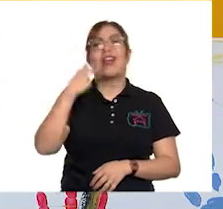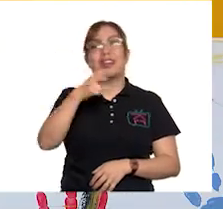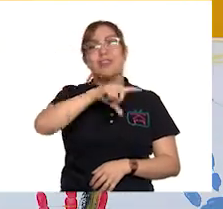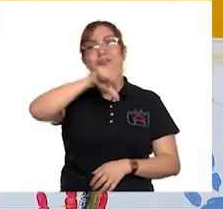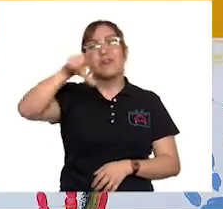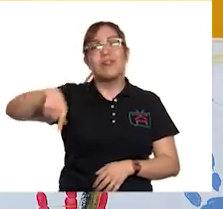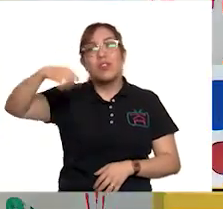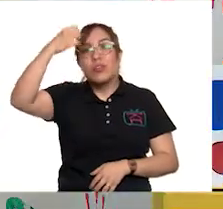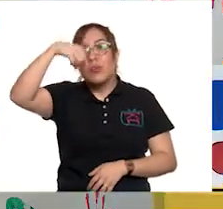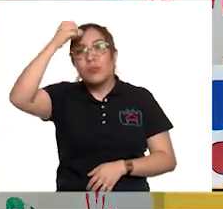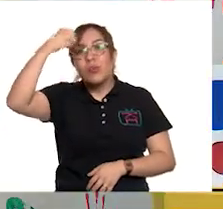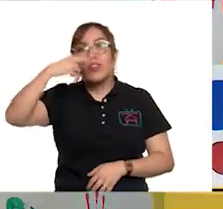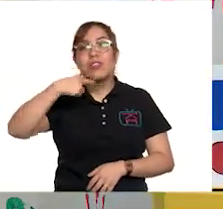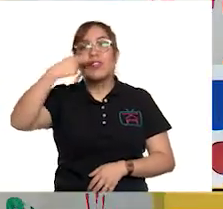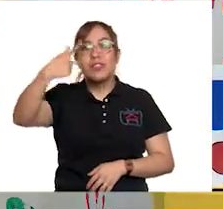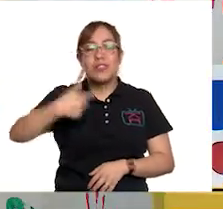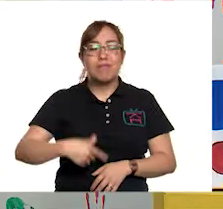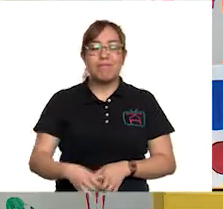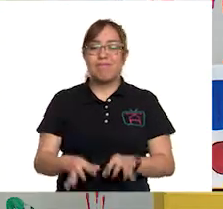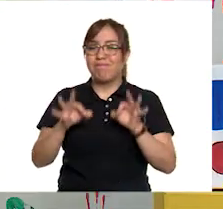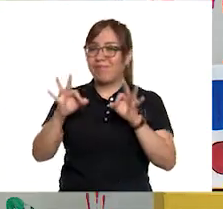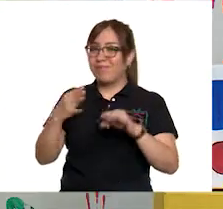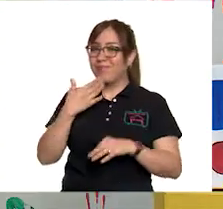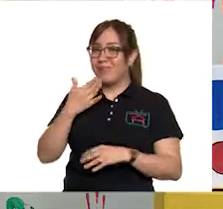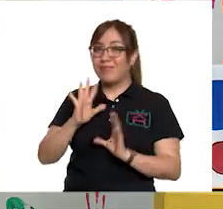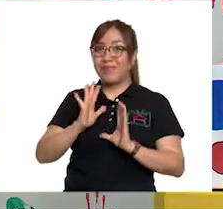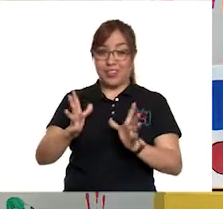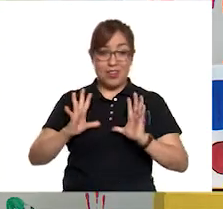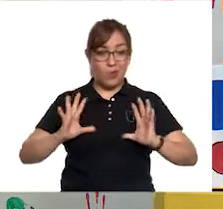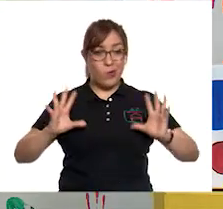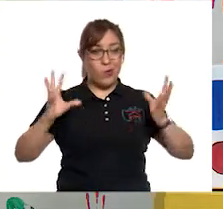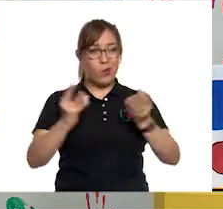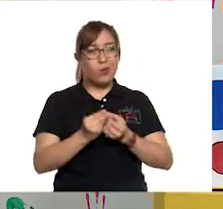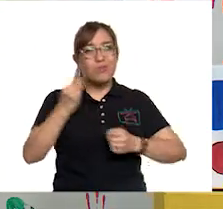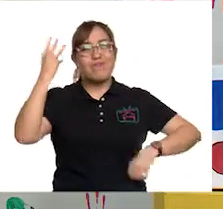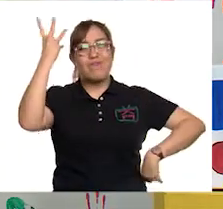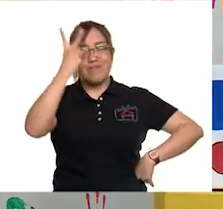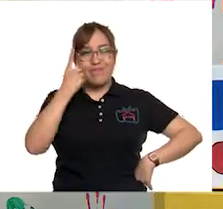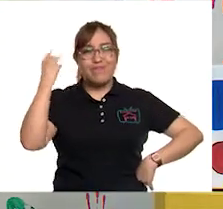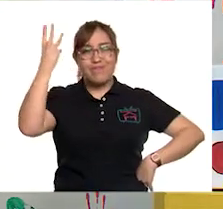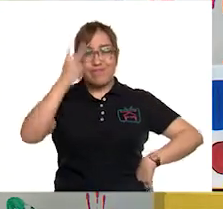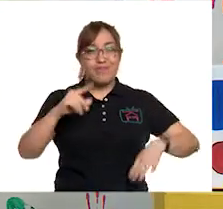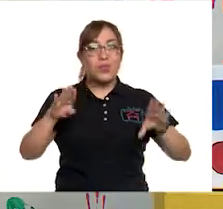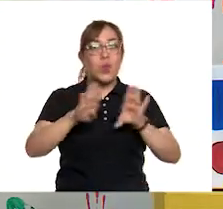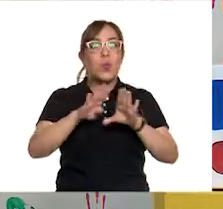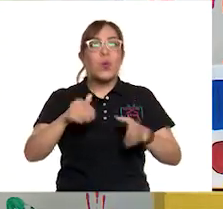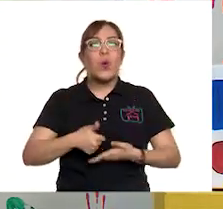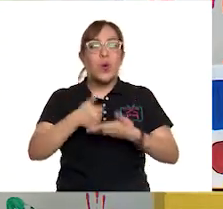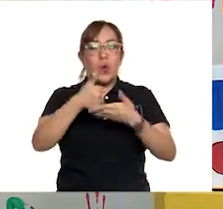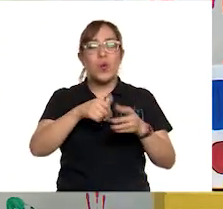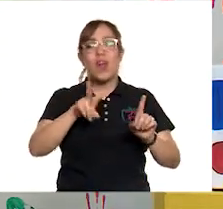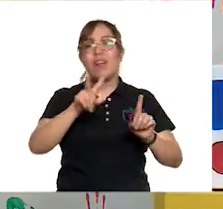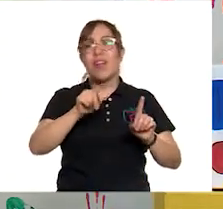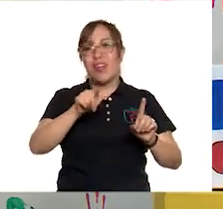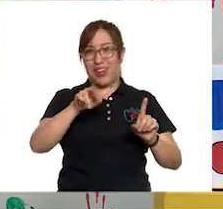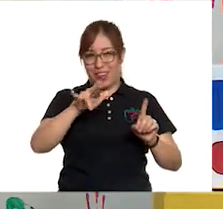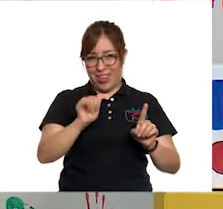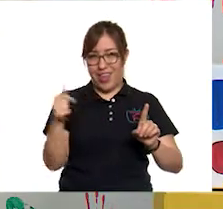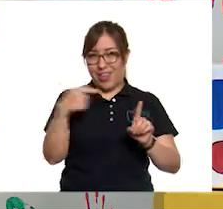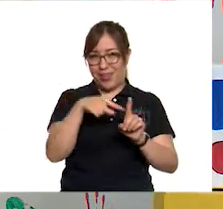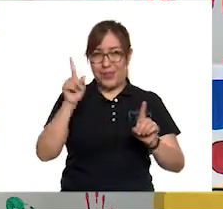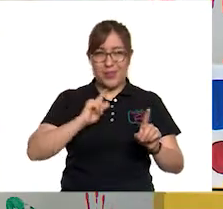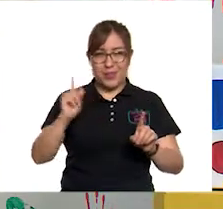bien. Juntos hemos reflexionado y ayudado a la situación de Valeria. Por eso, nos será muy fácil